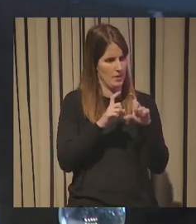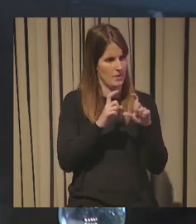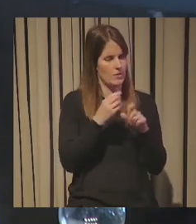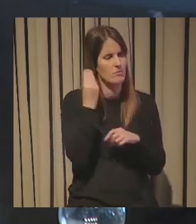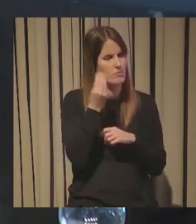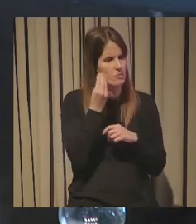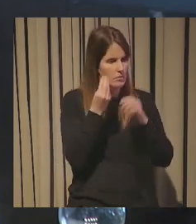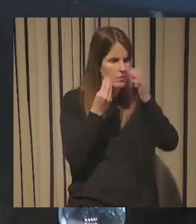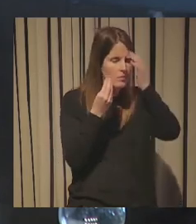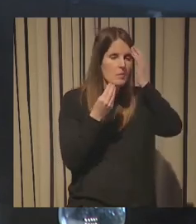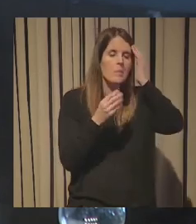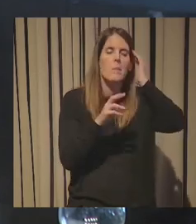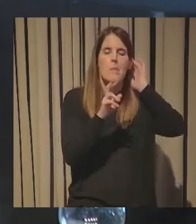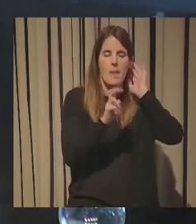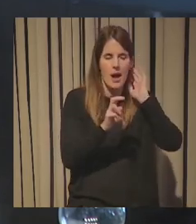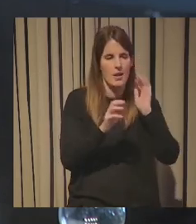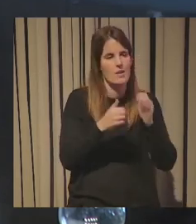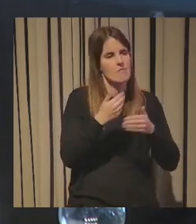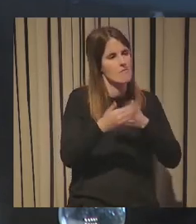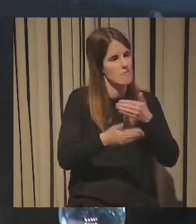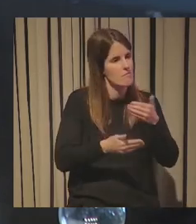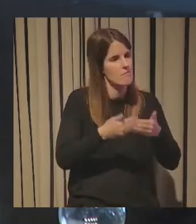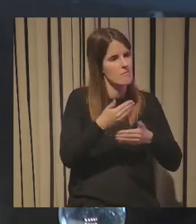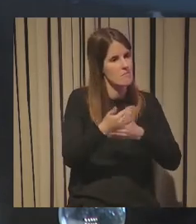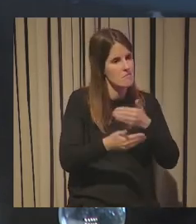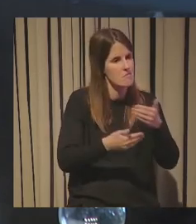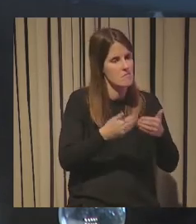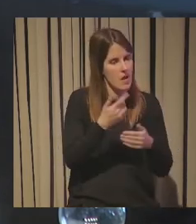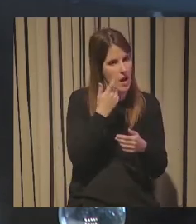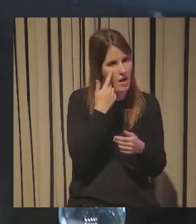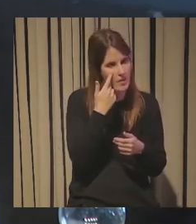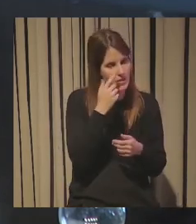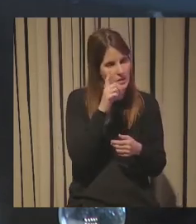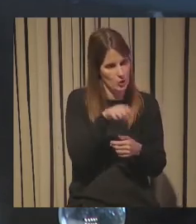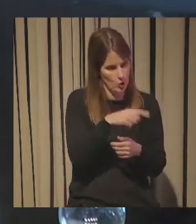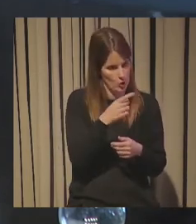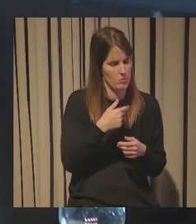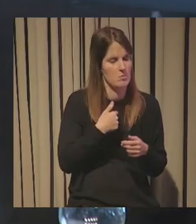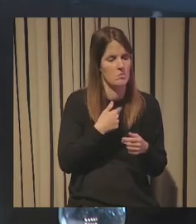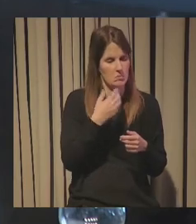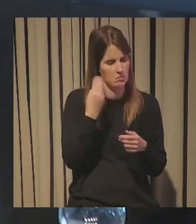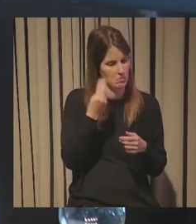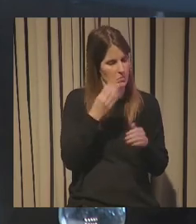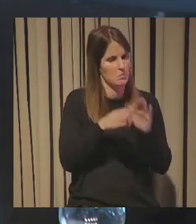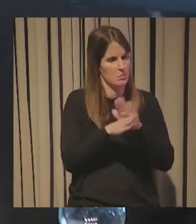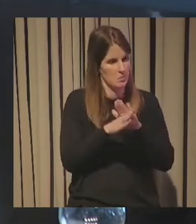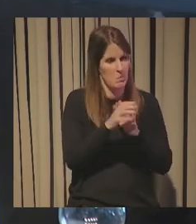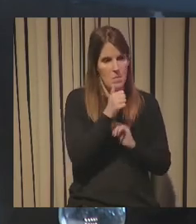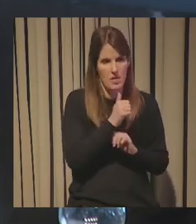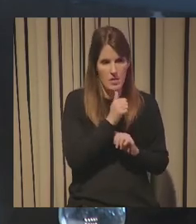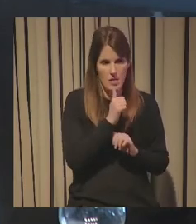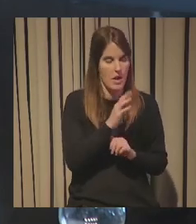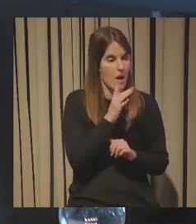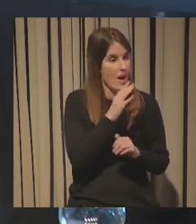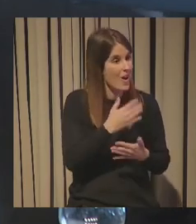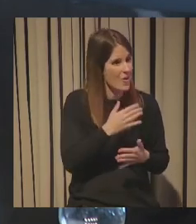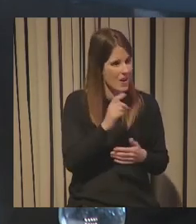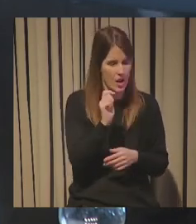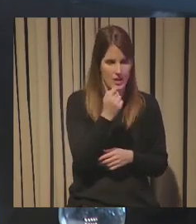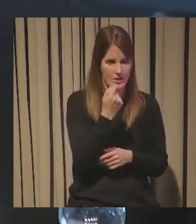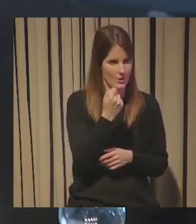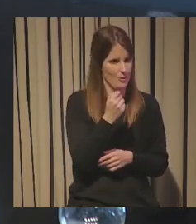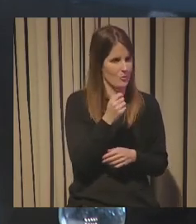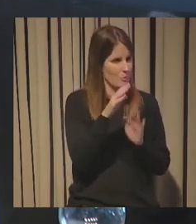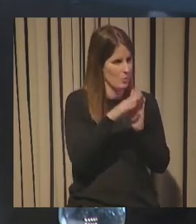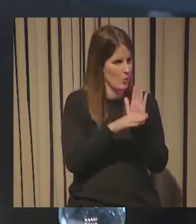creemos que lo van a entender pasado un tiempo o no decidimos que sí que tendríamos paciencia y ahora es uno de los programas más